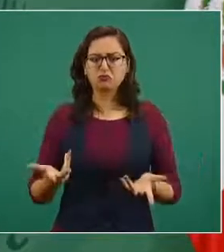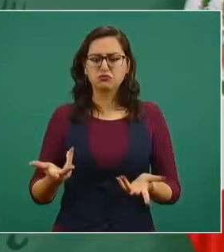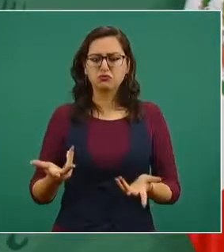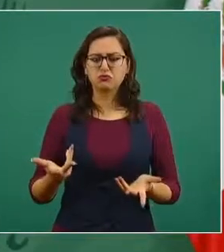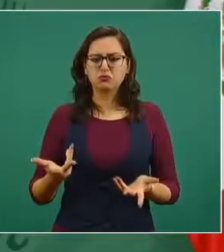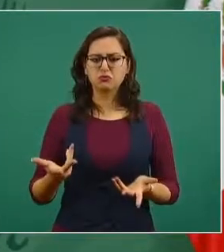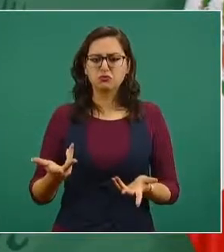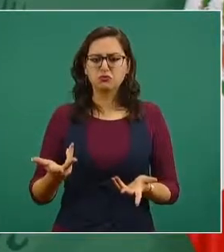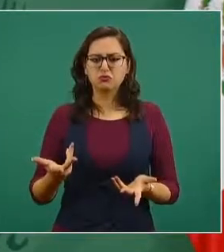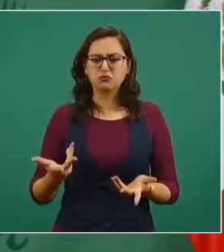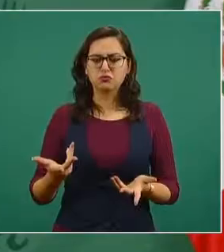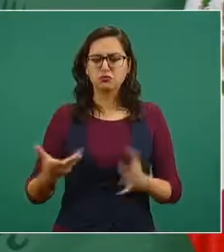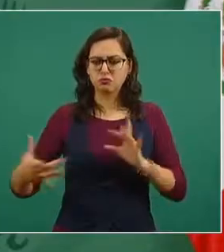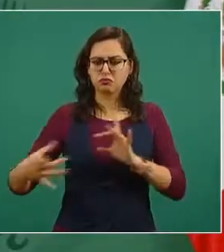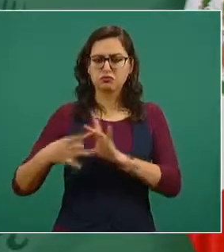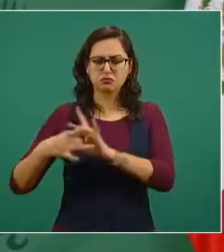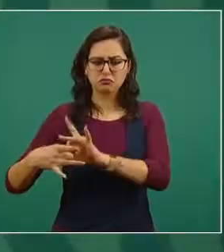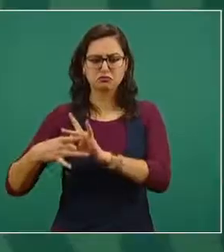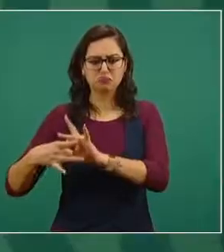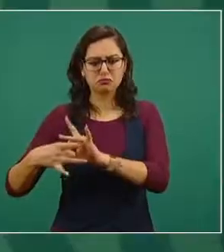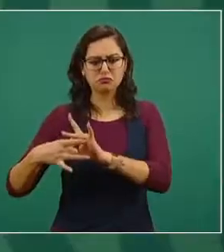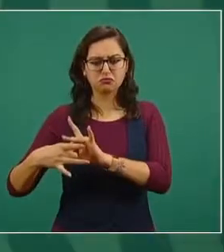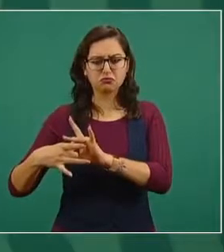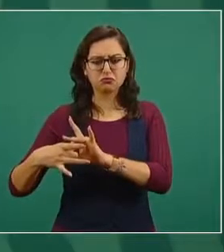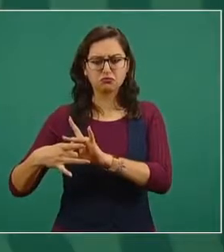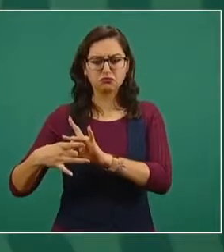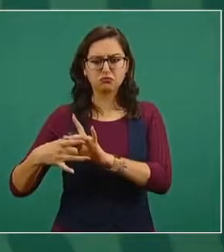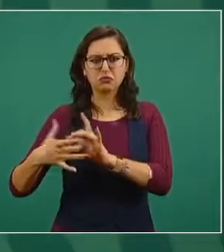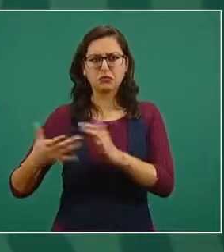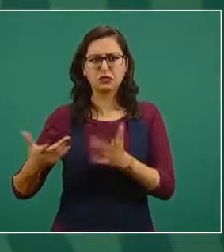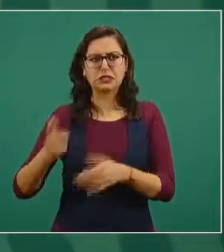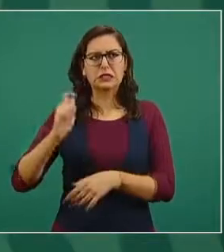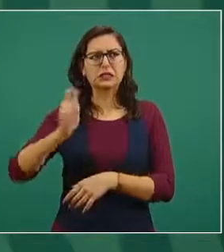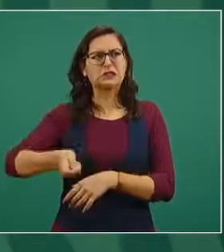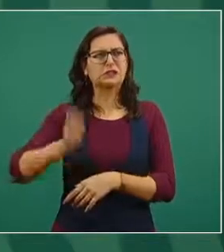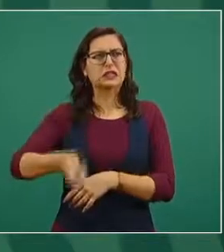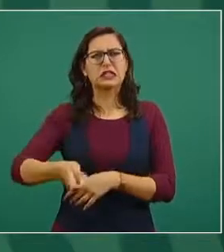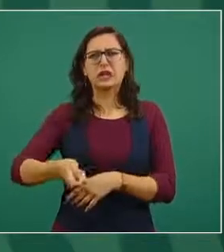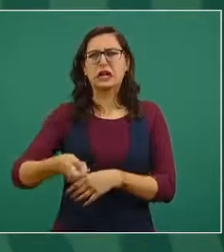es decir,